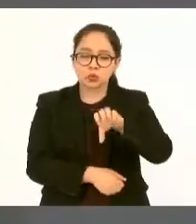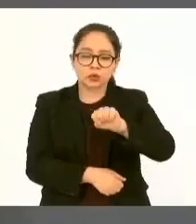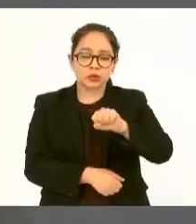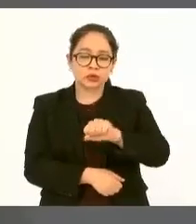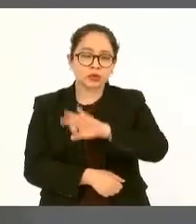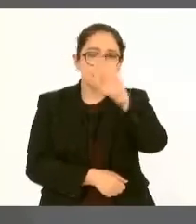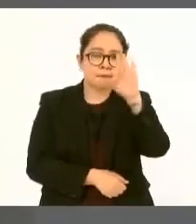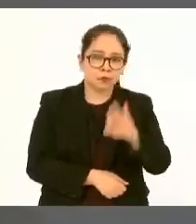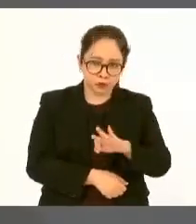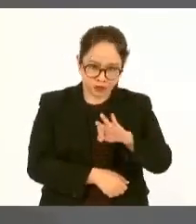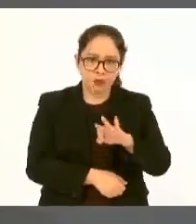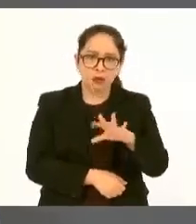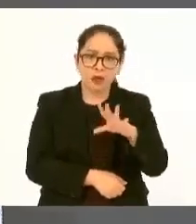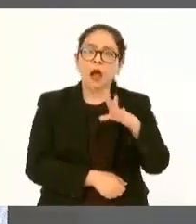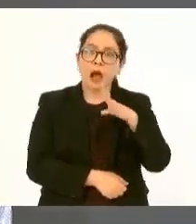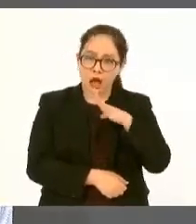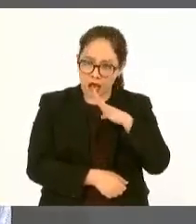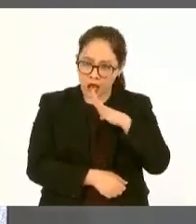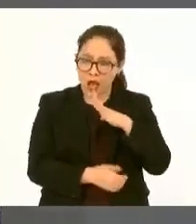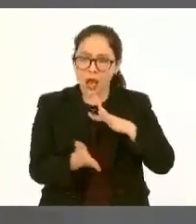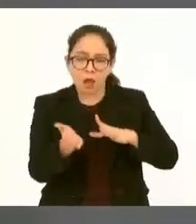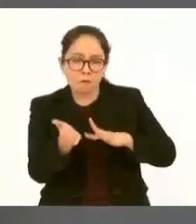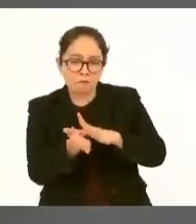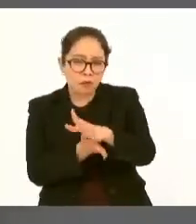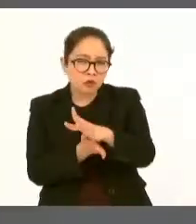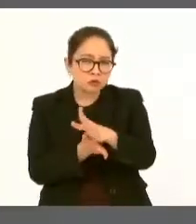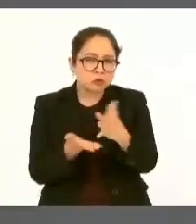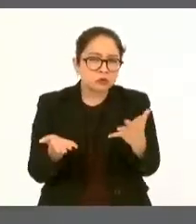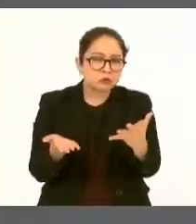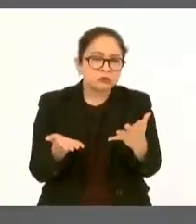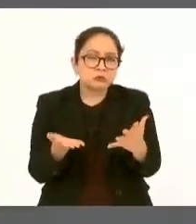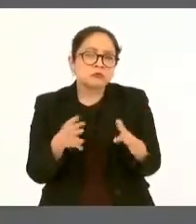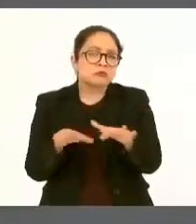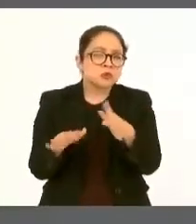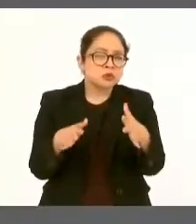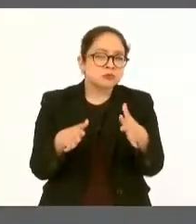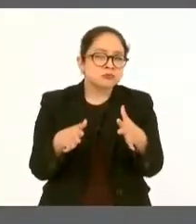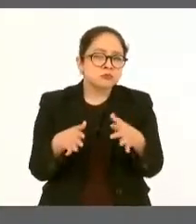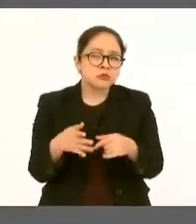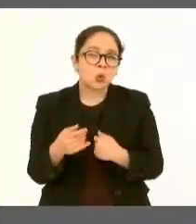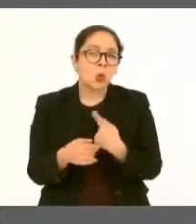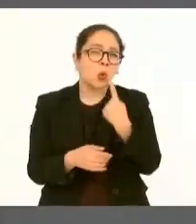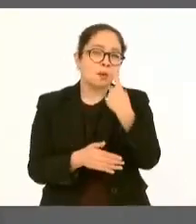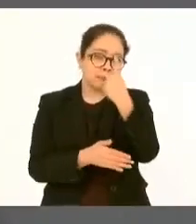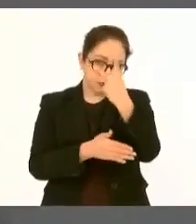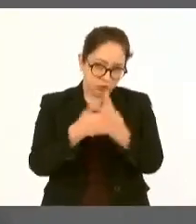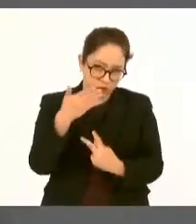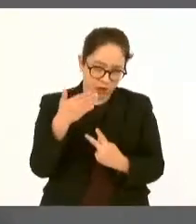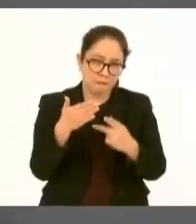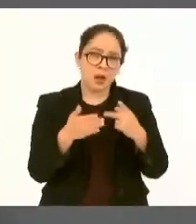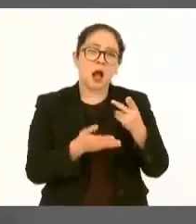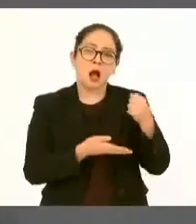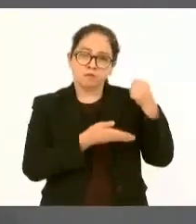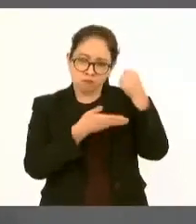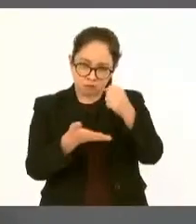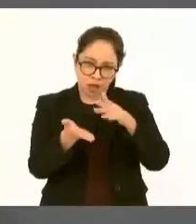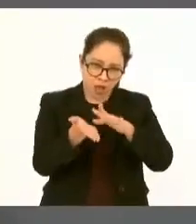está recibiendo cuando menos un apoyo